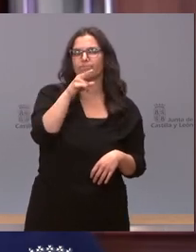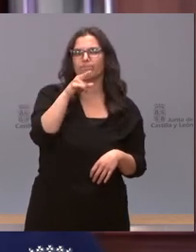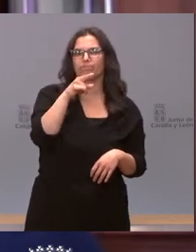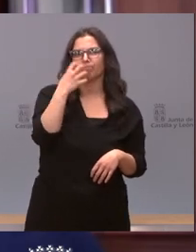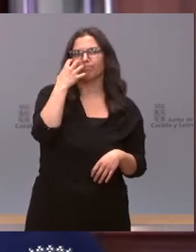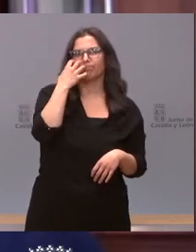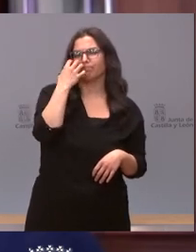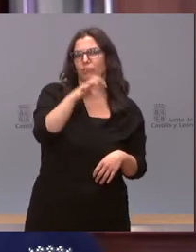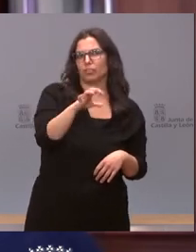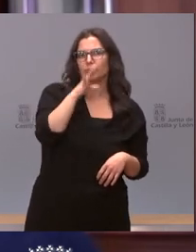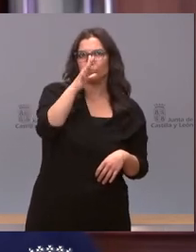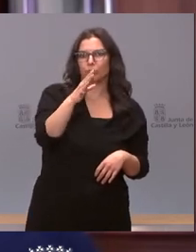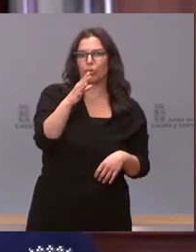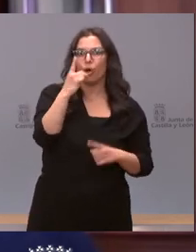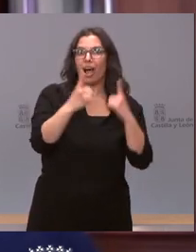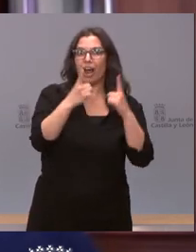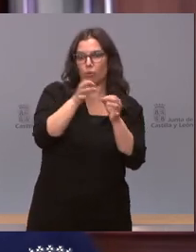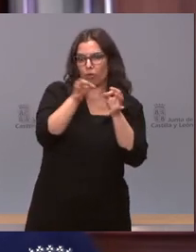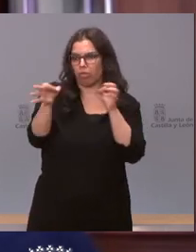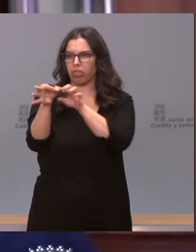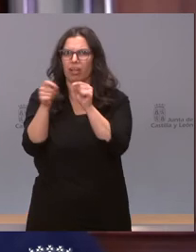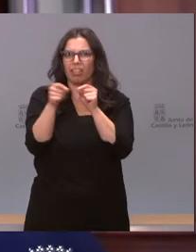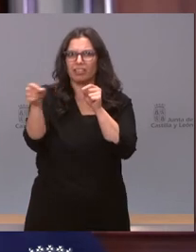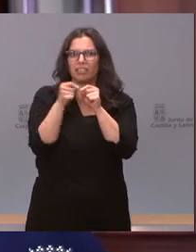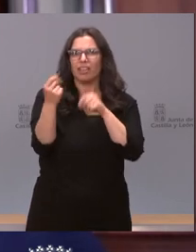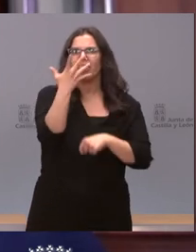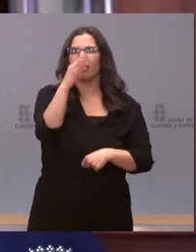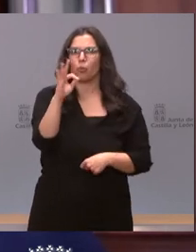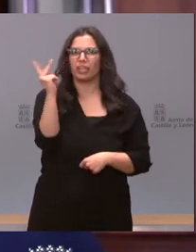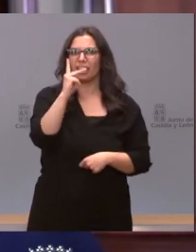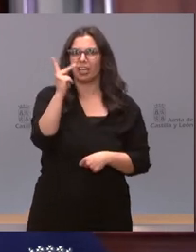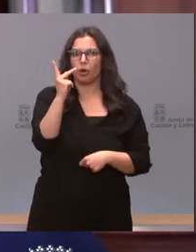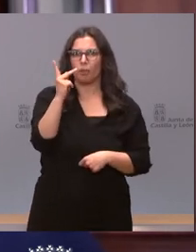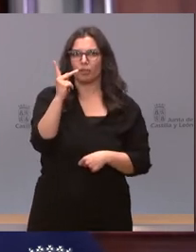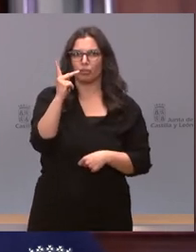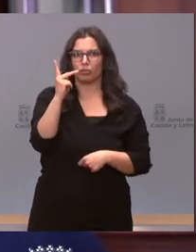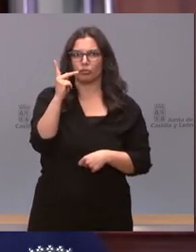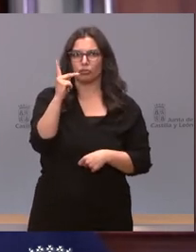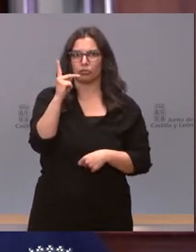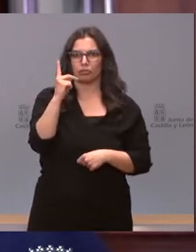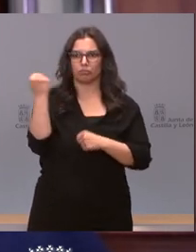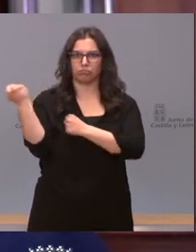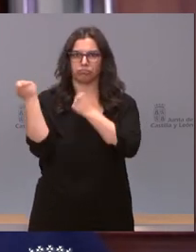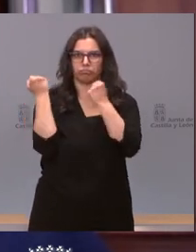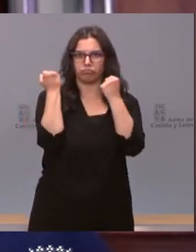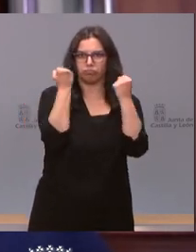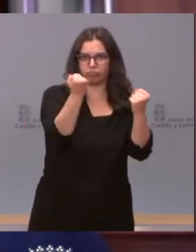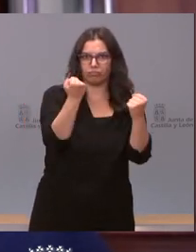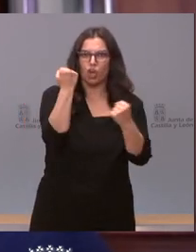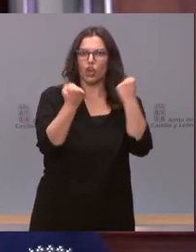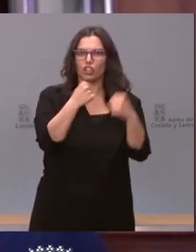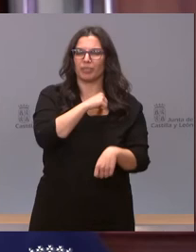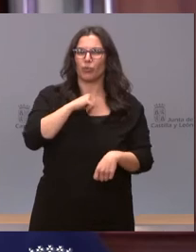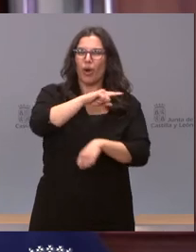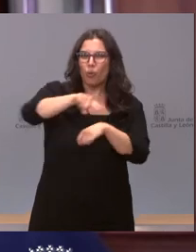por ejemplo tendrán que recorrer más de 50 kilómetros en coches particulares una hora de conducción en vehículo para llegar